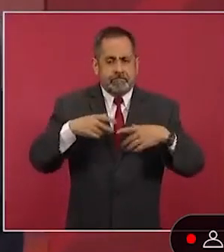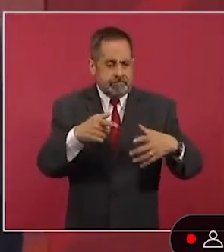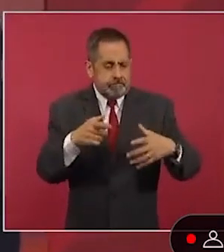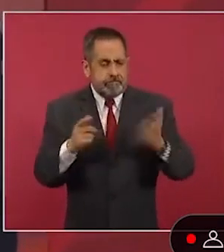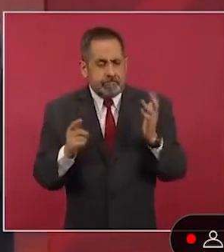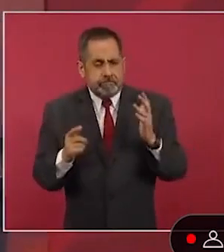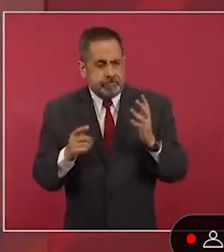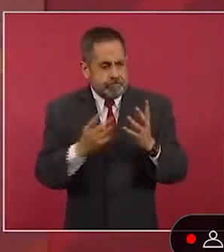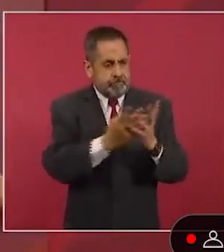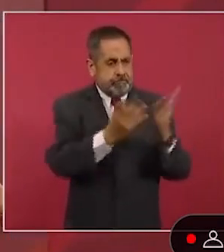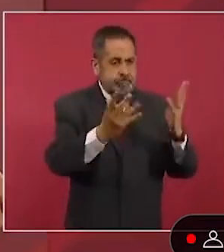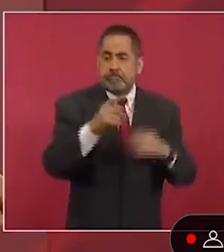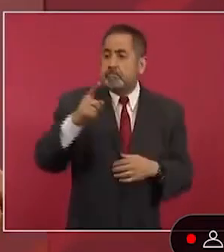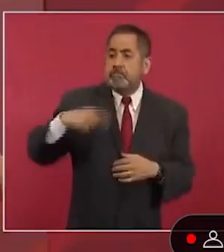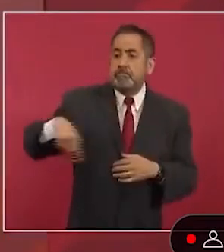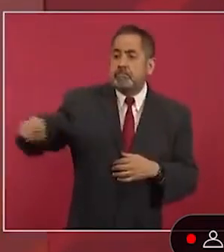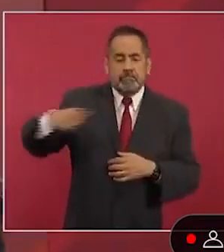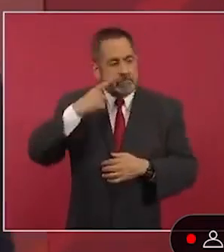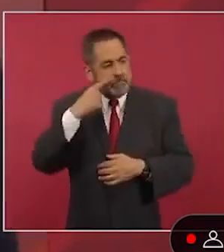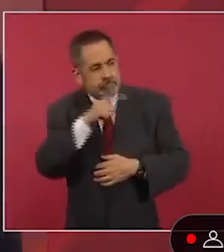van a ser votados